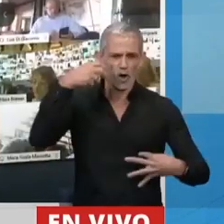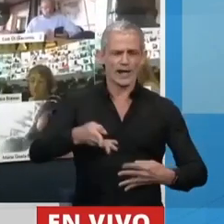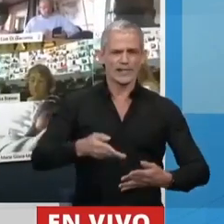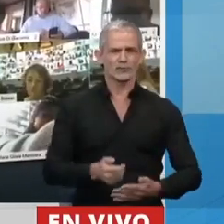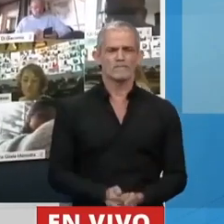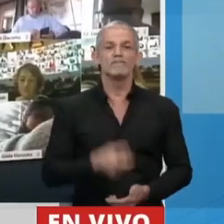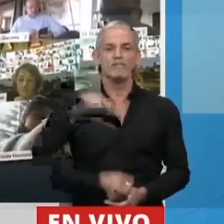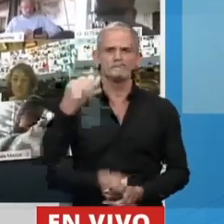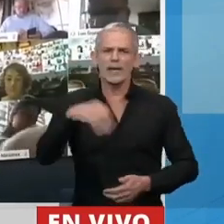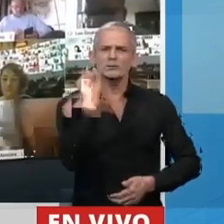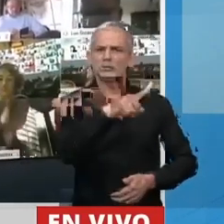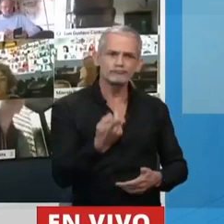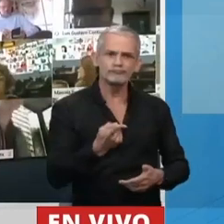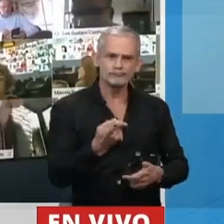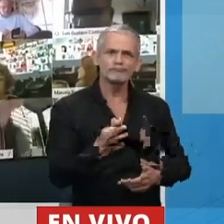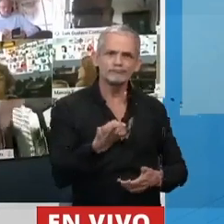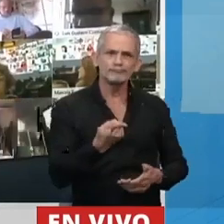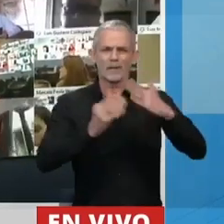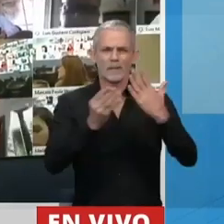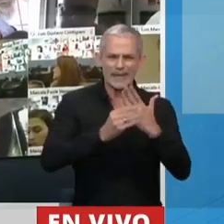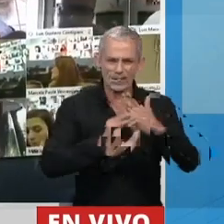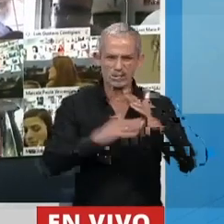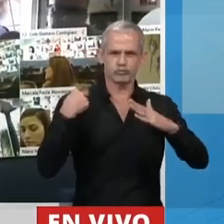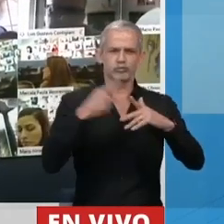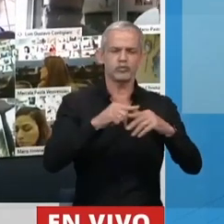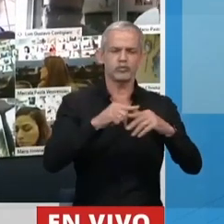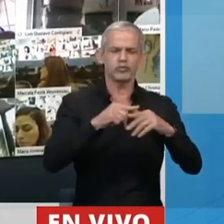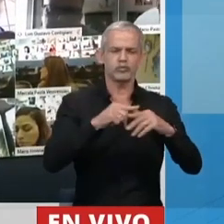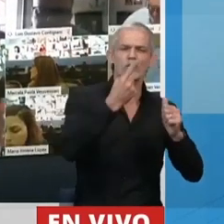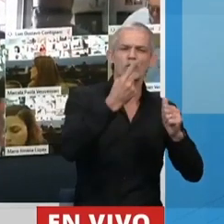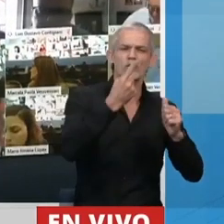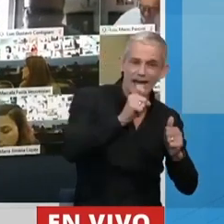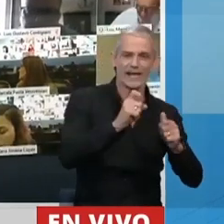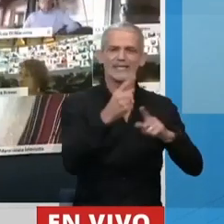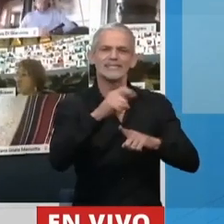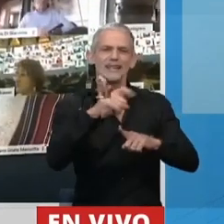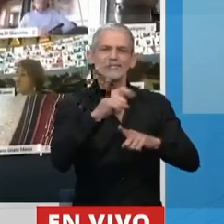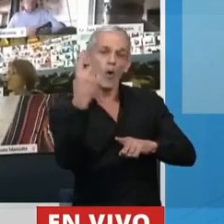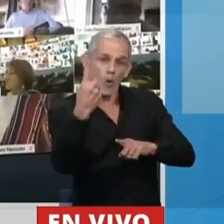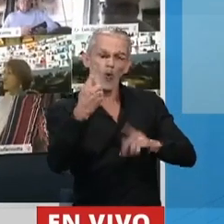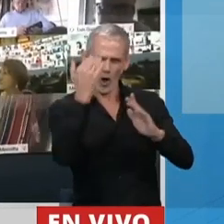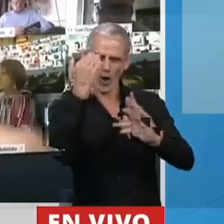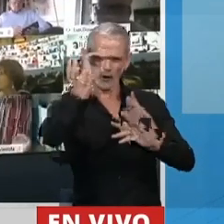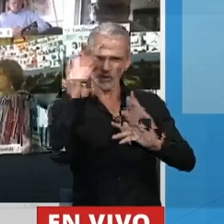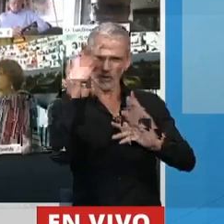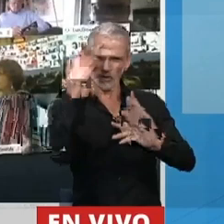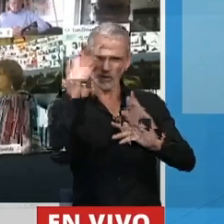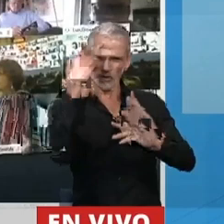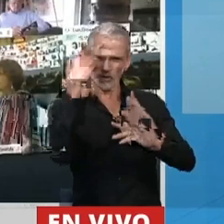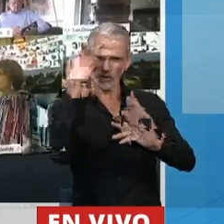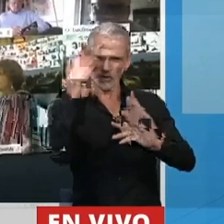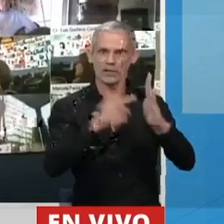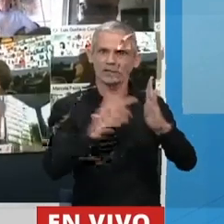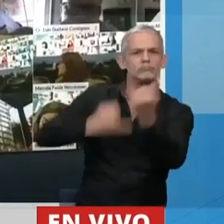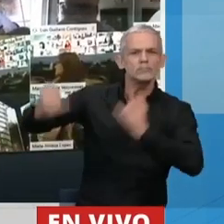Es obligación del Jefe de Gabinete, artículo 100 y artículo 101 de la Constitución, venir y presentar informes ante